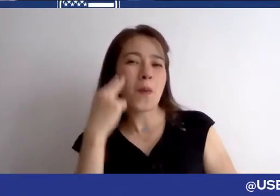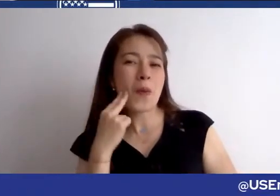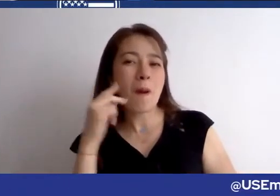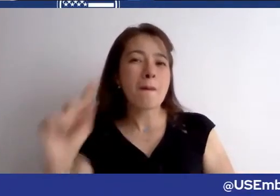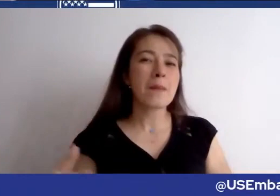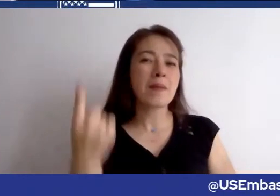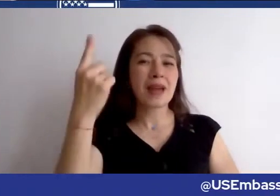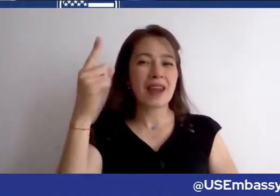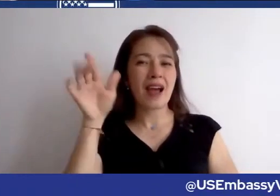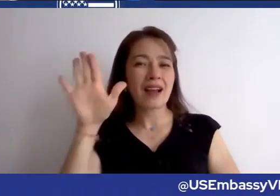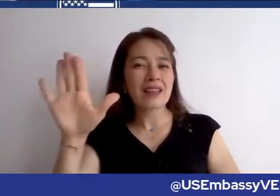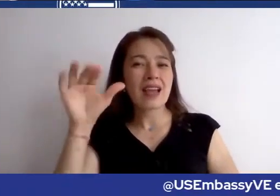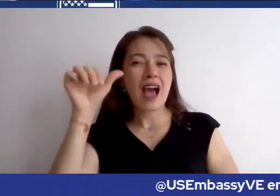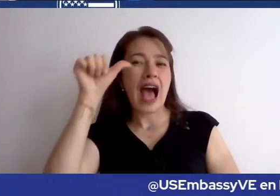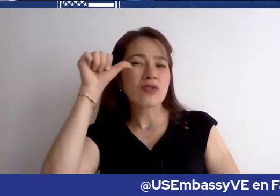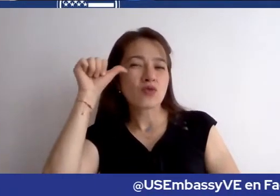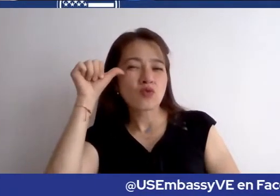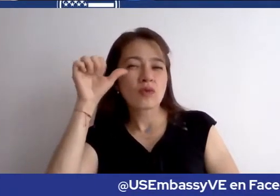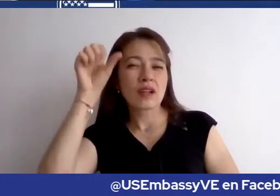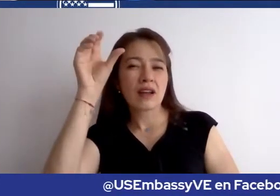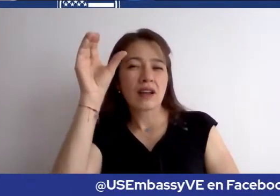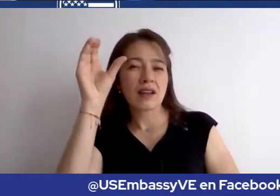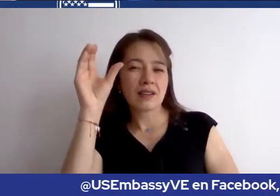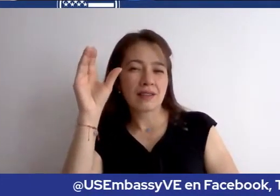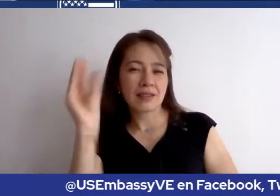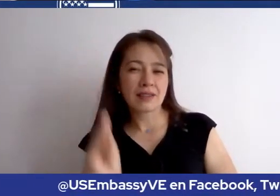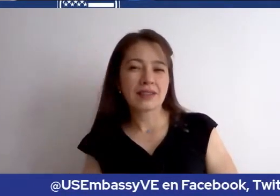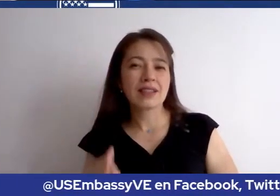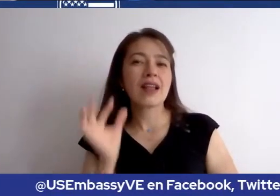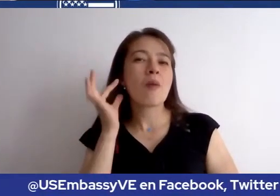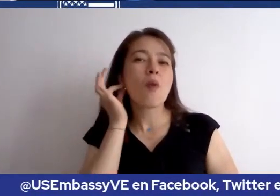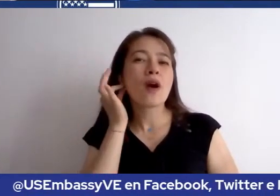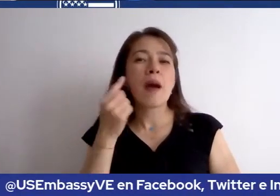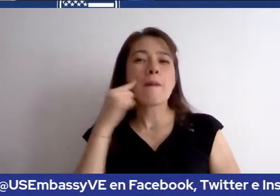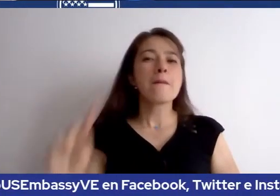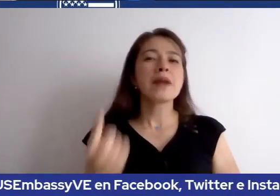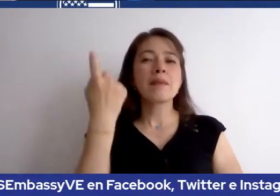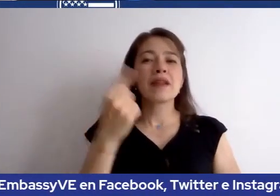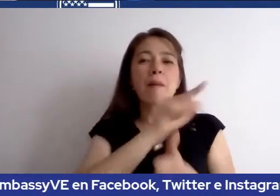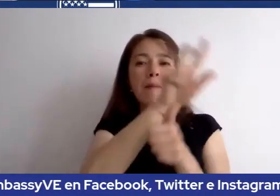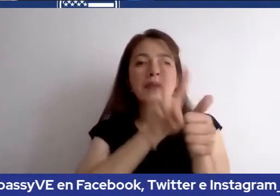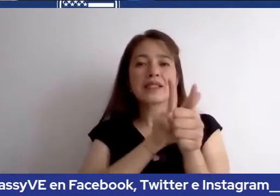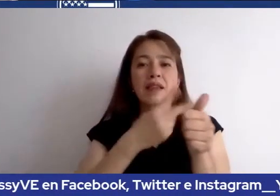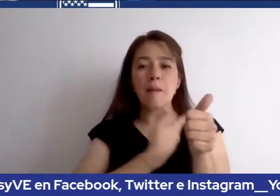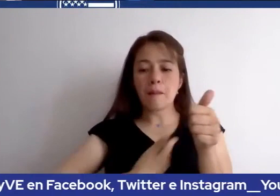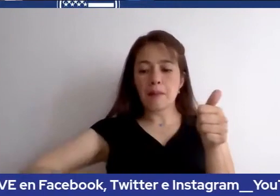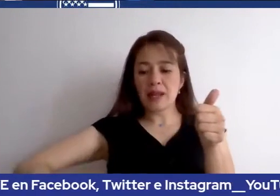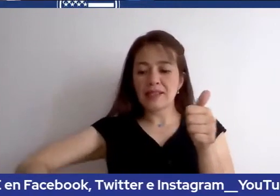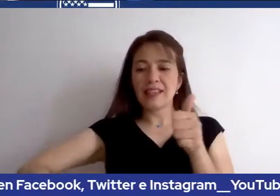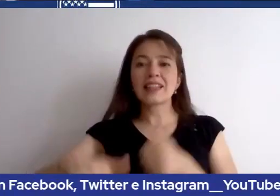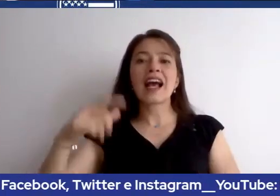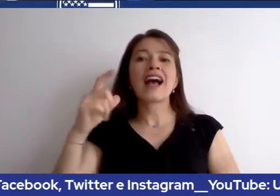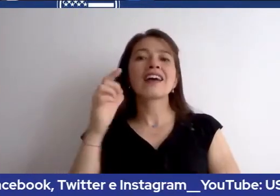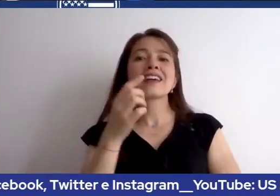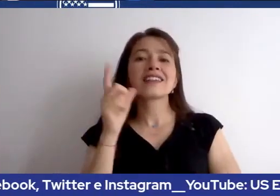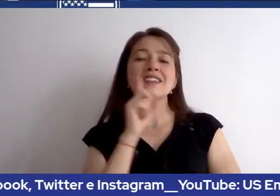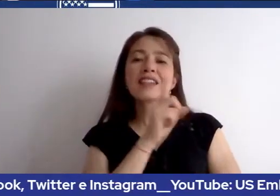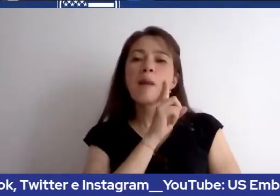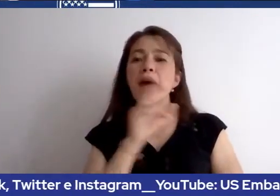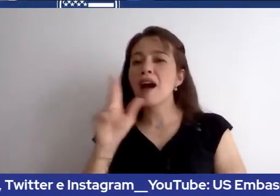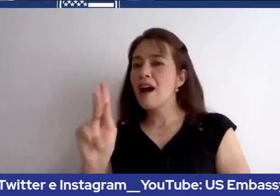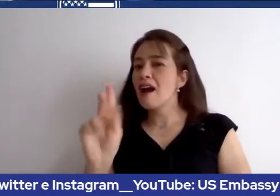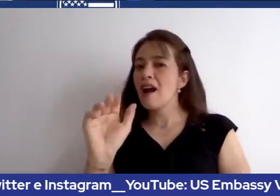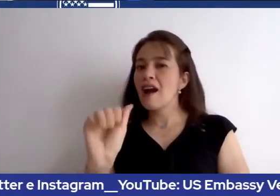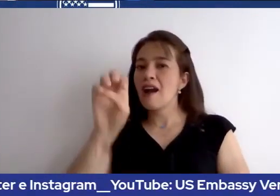de ascendencia sur asiática nuestra vicepresidenta kamala harris y también tiene